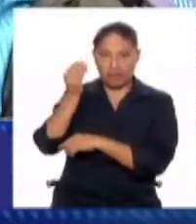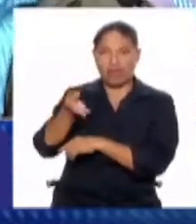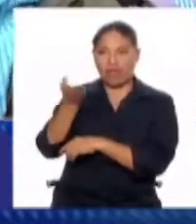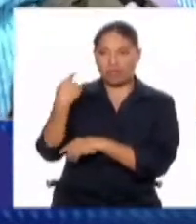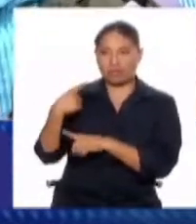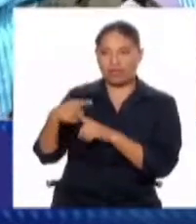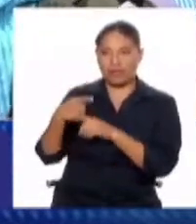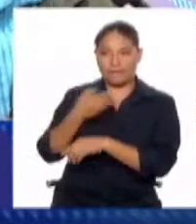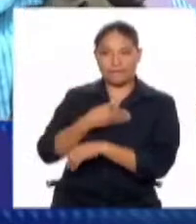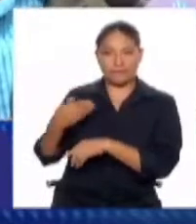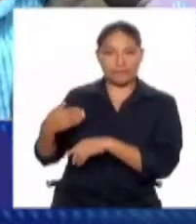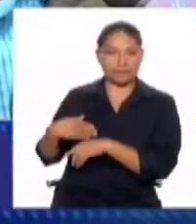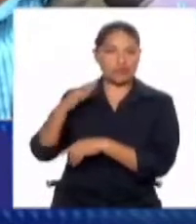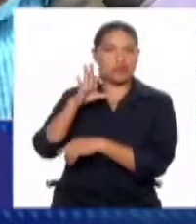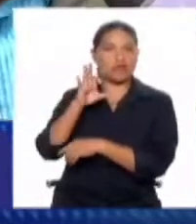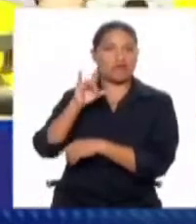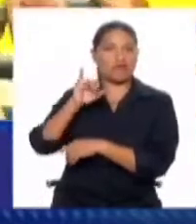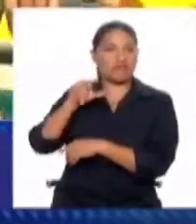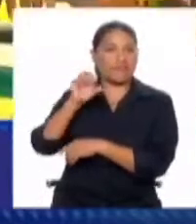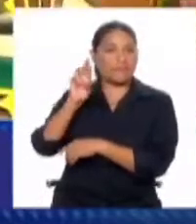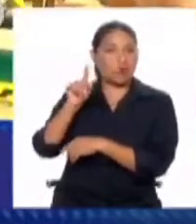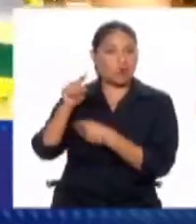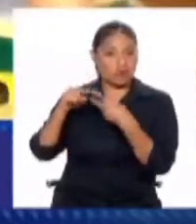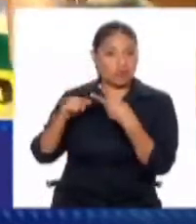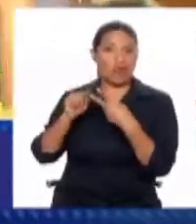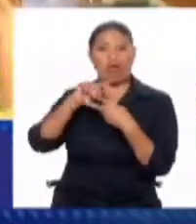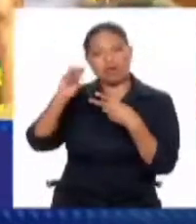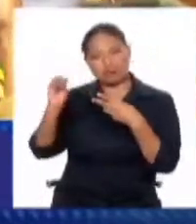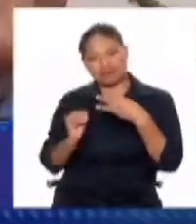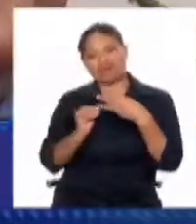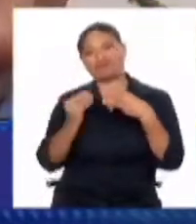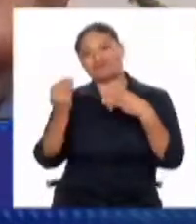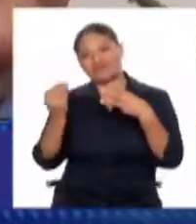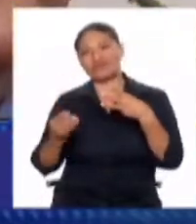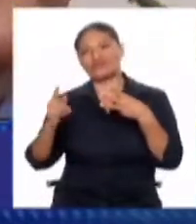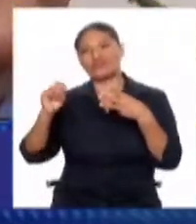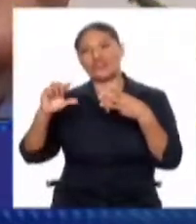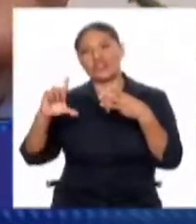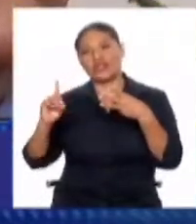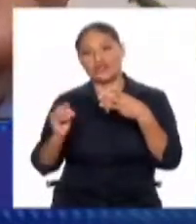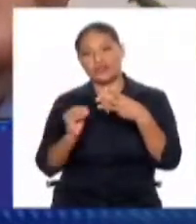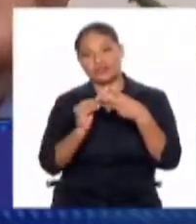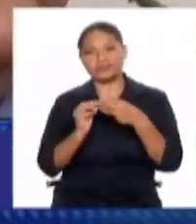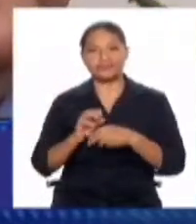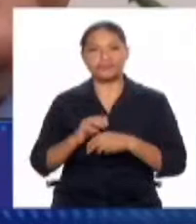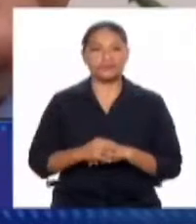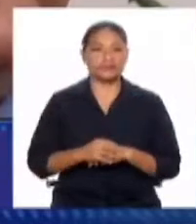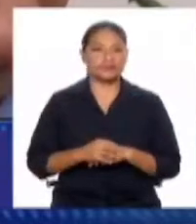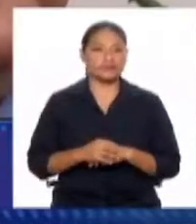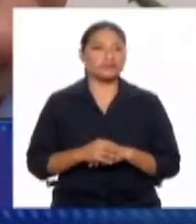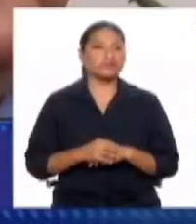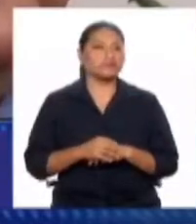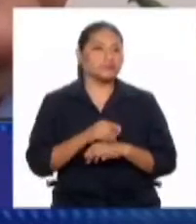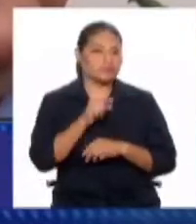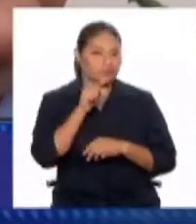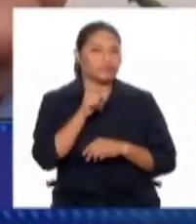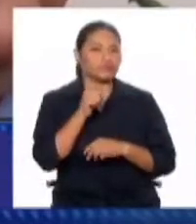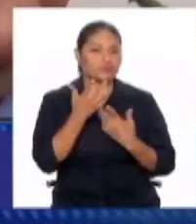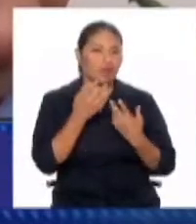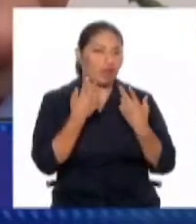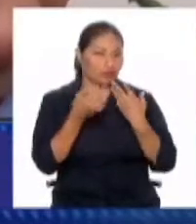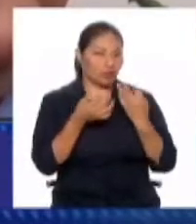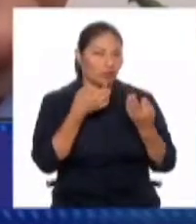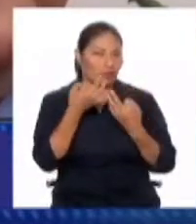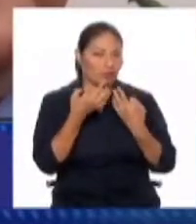expresidente Alberto Fujimori. Así es, James, tú has hablado de temas vinculados a la identificación, en este caso,